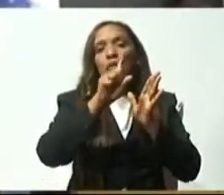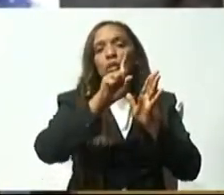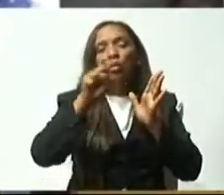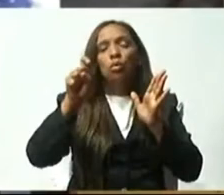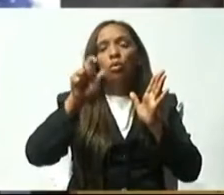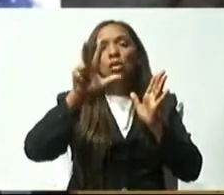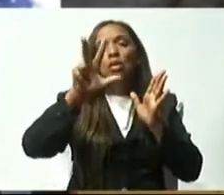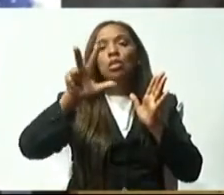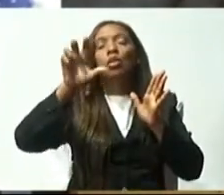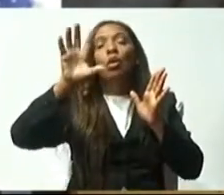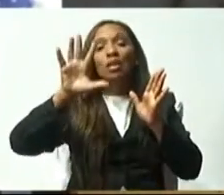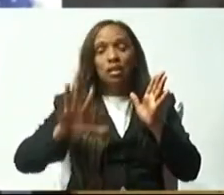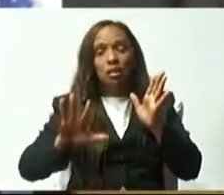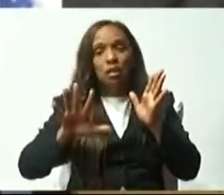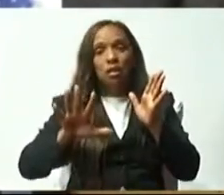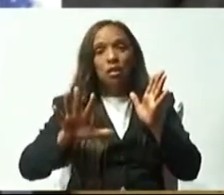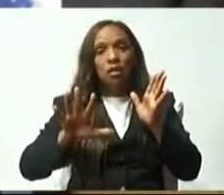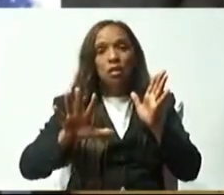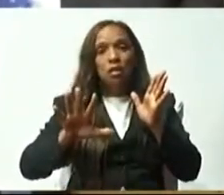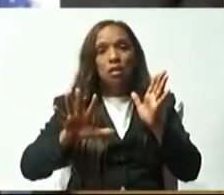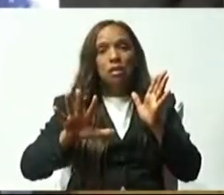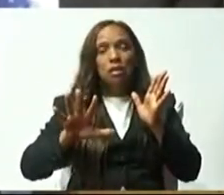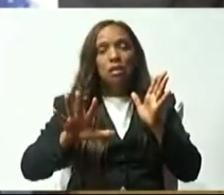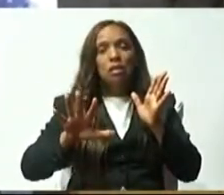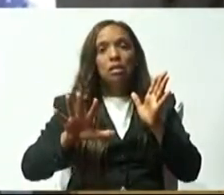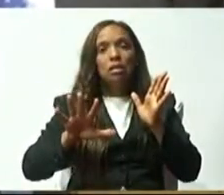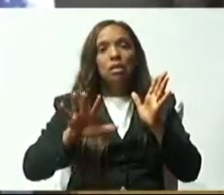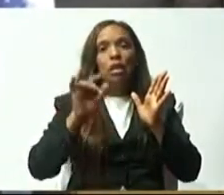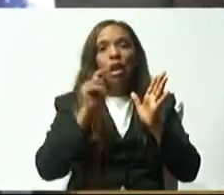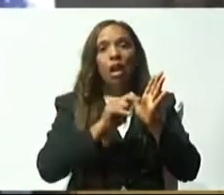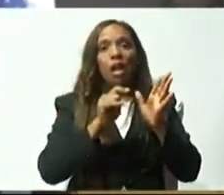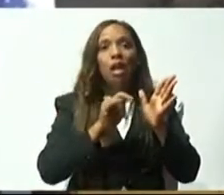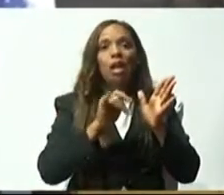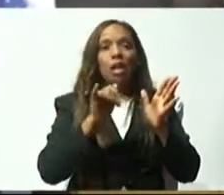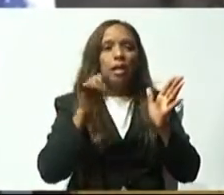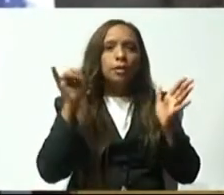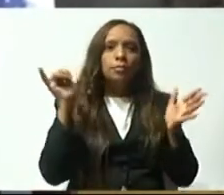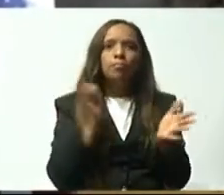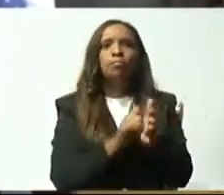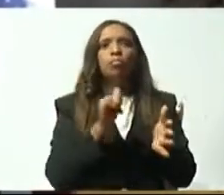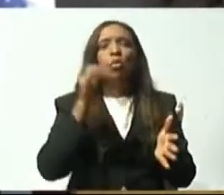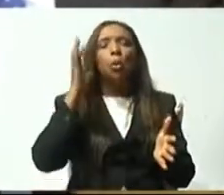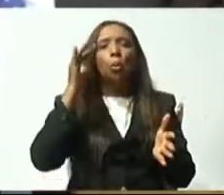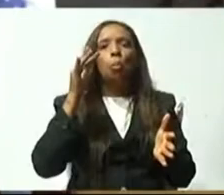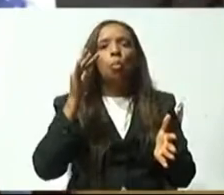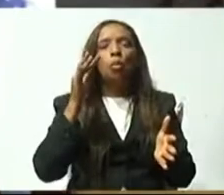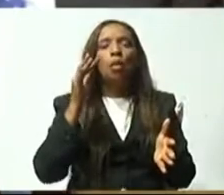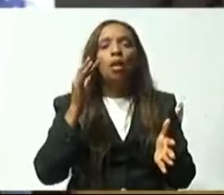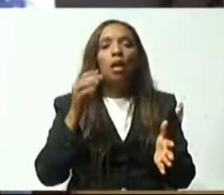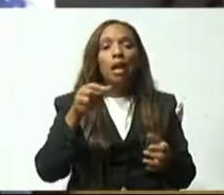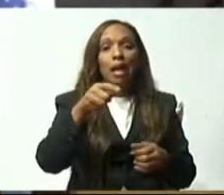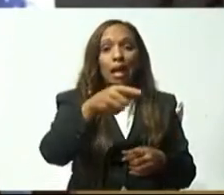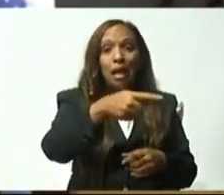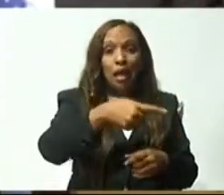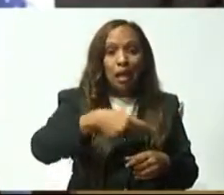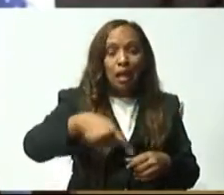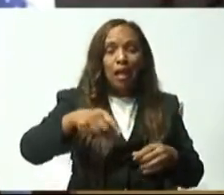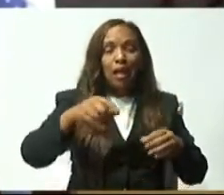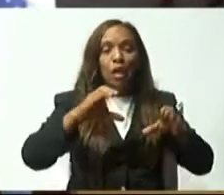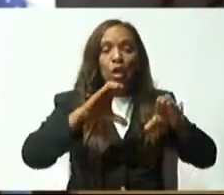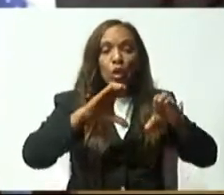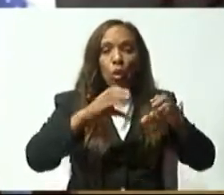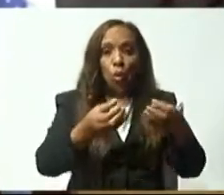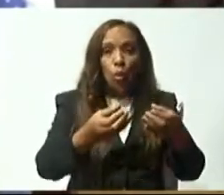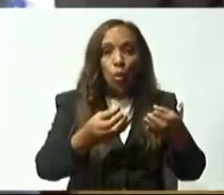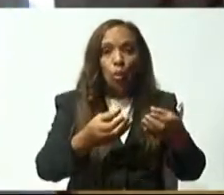no ha querido reunir, la Comisión Especial, para rendir el informe, del proyecto de ley, del 30%. Señor